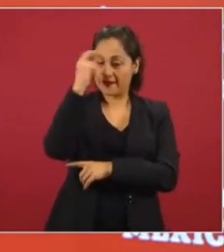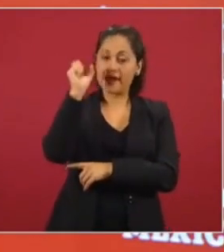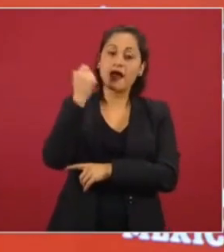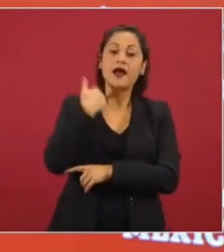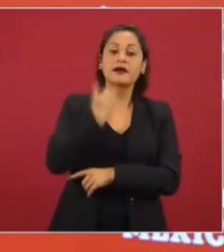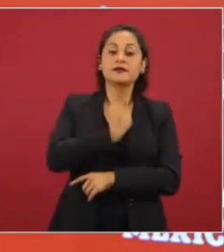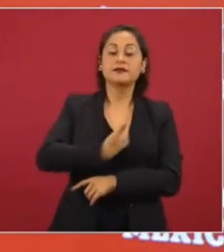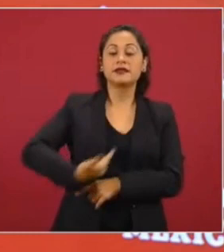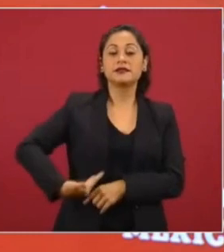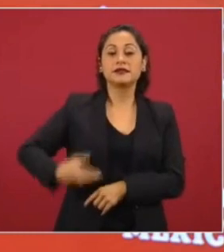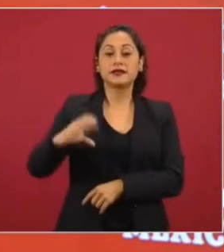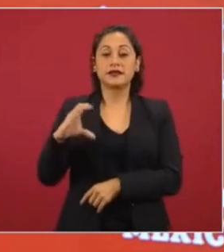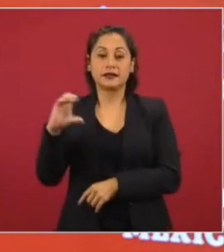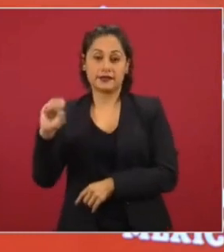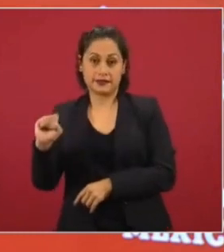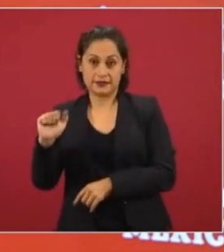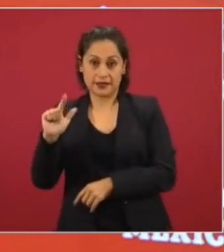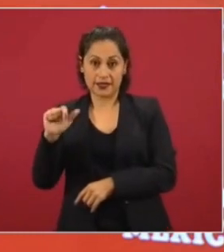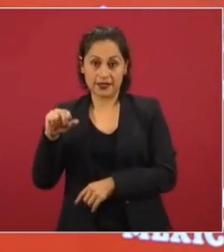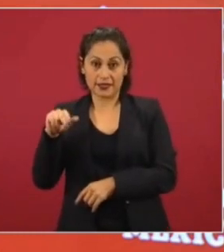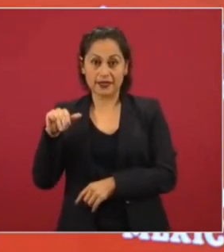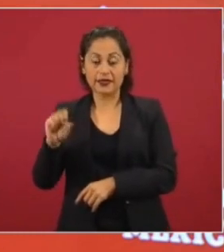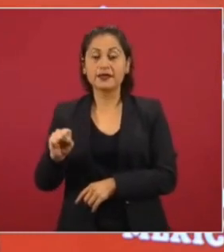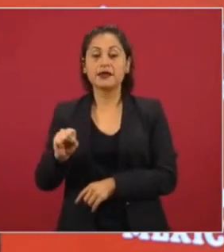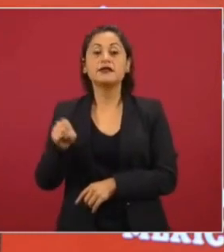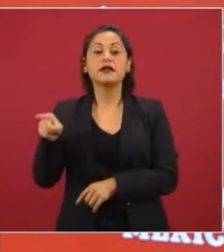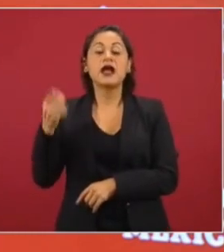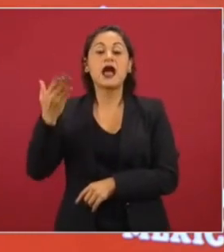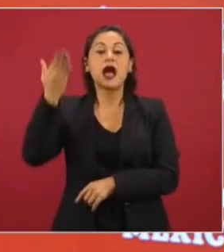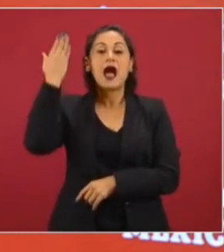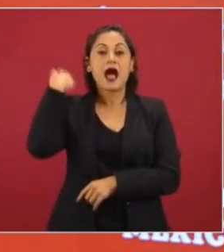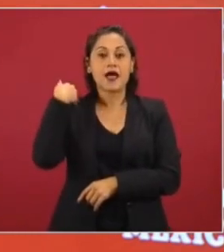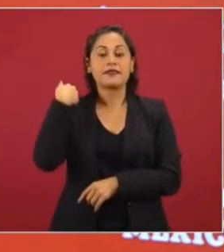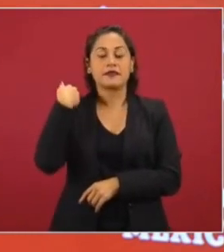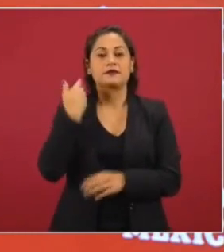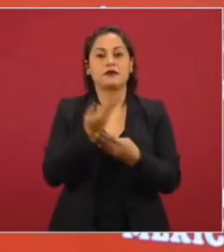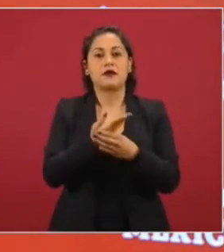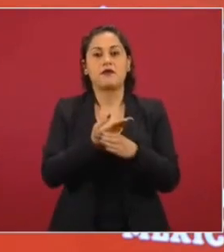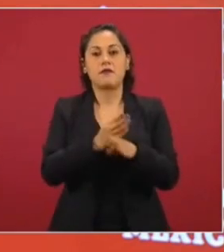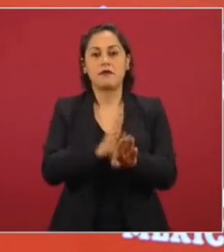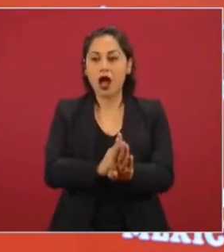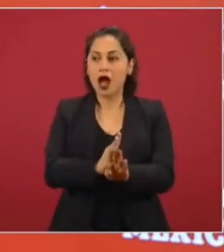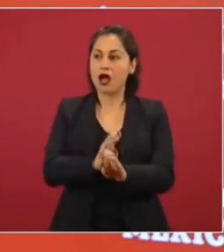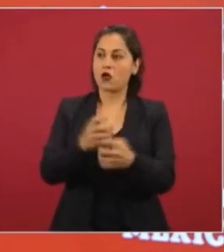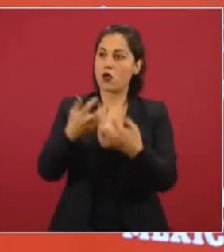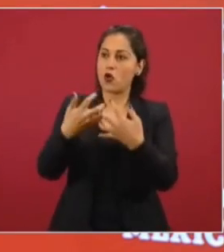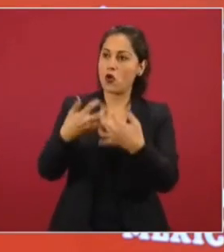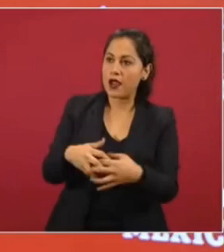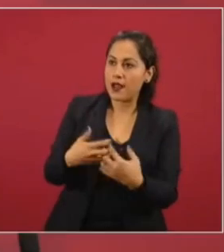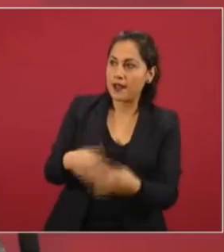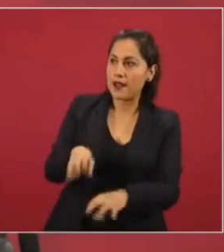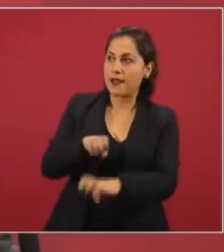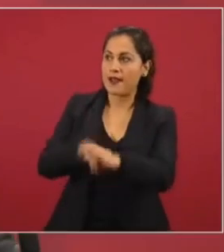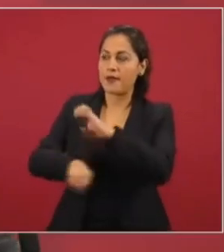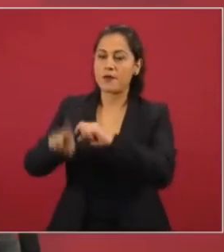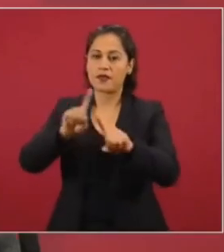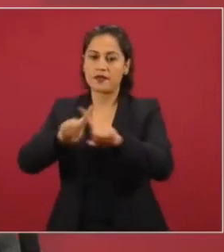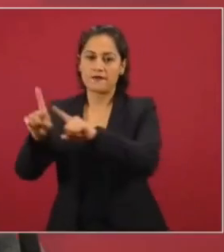así como entrega a los bancos y otras empresas,